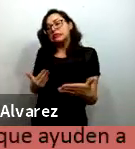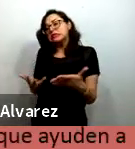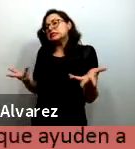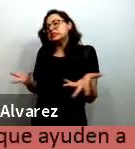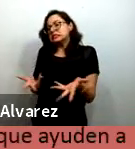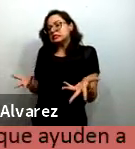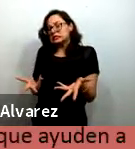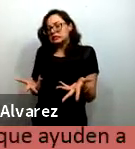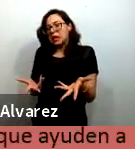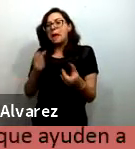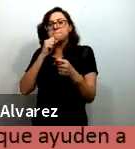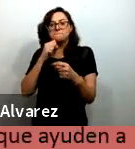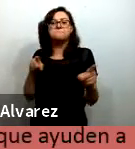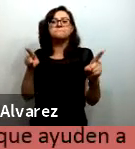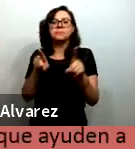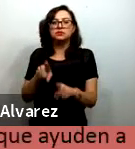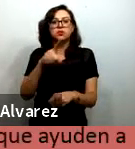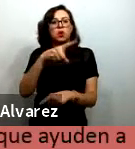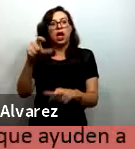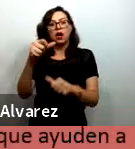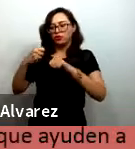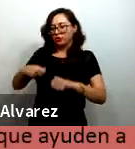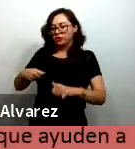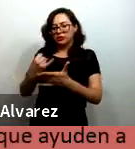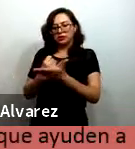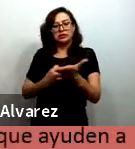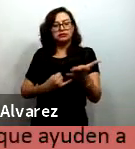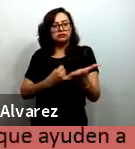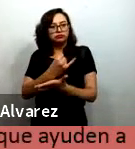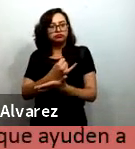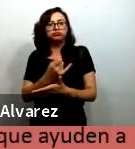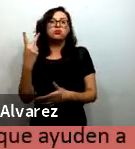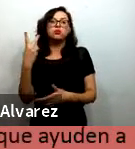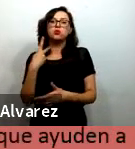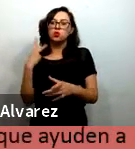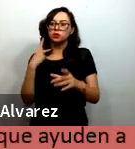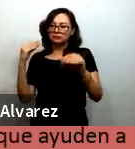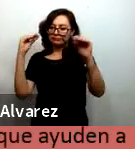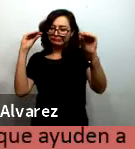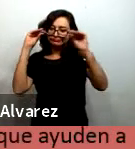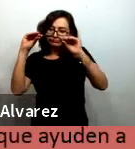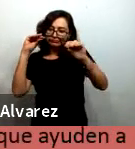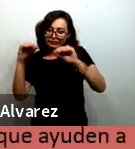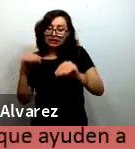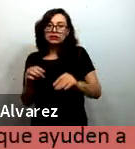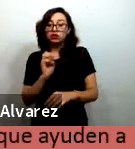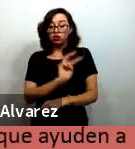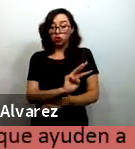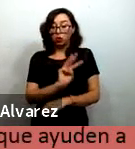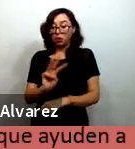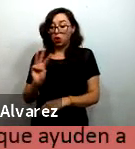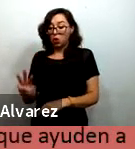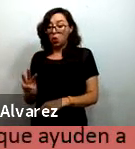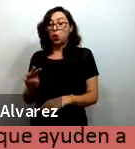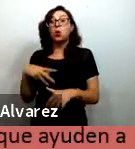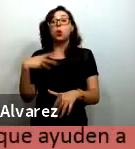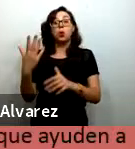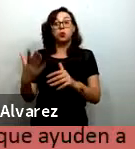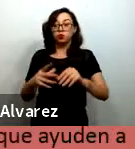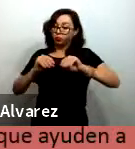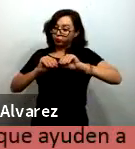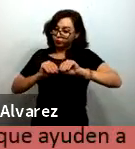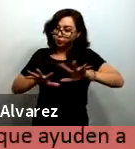ayuda en la toma de decisiones y el diseño de política educativa esta es una página que estamos a punto de lanzar y que se llama Morral